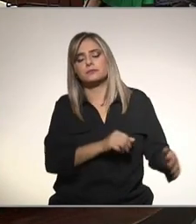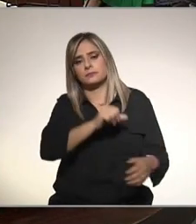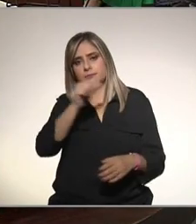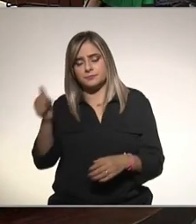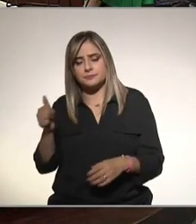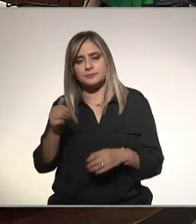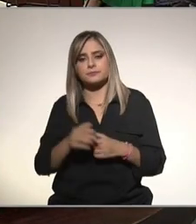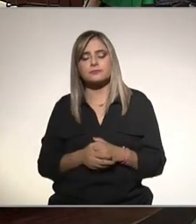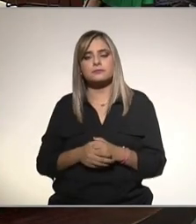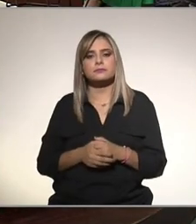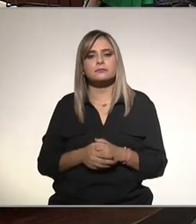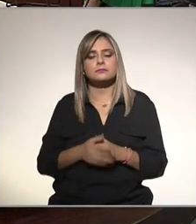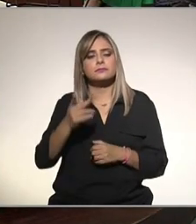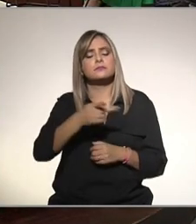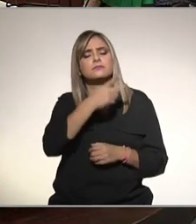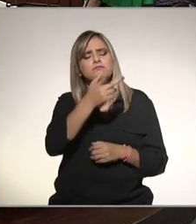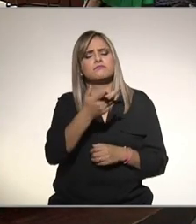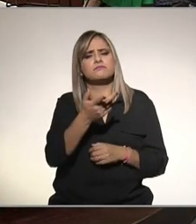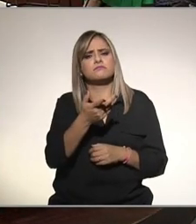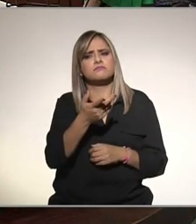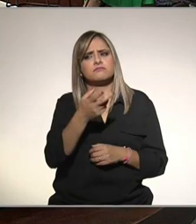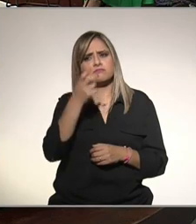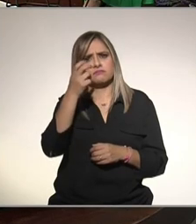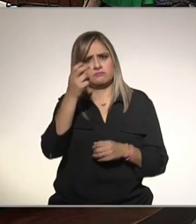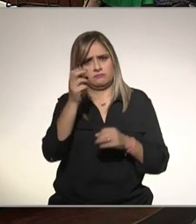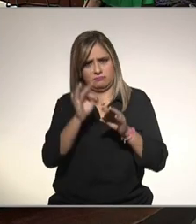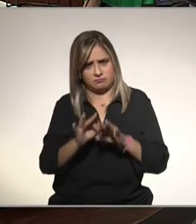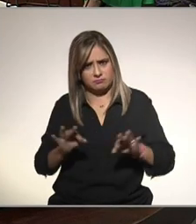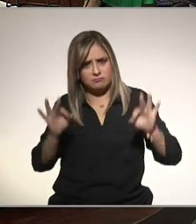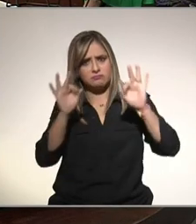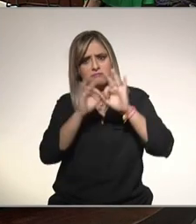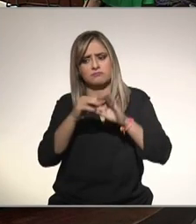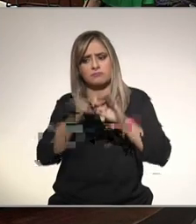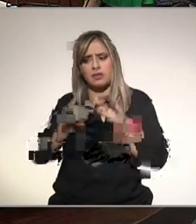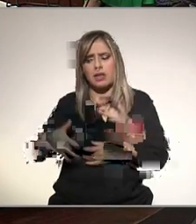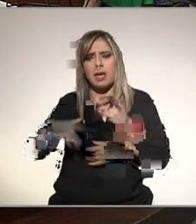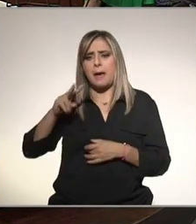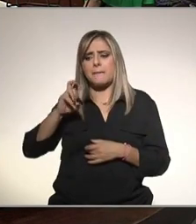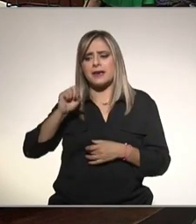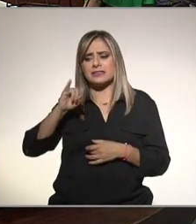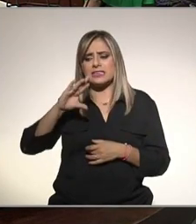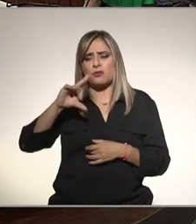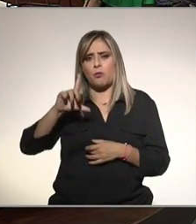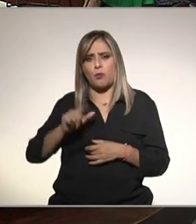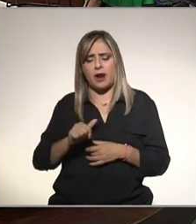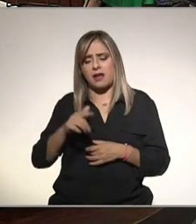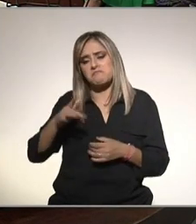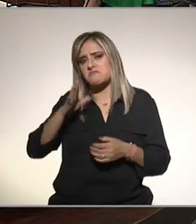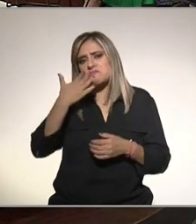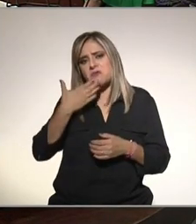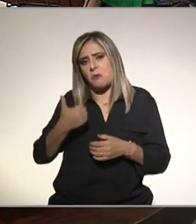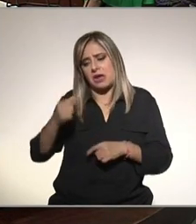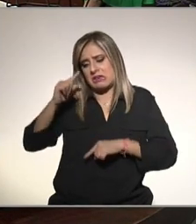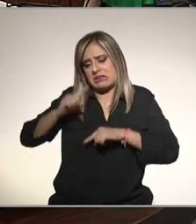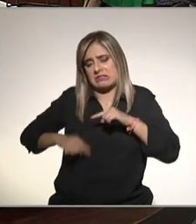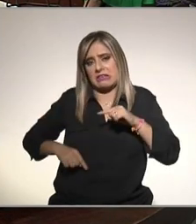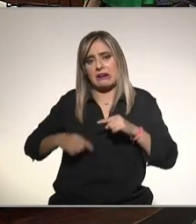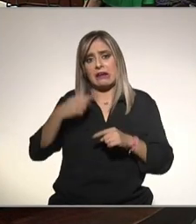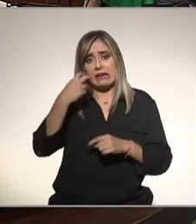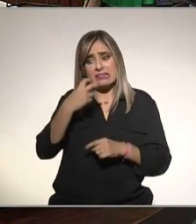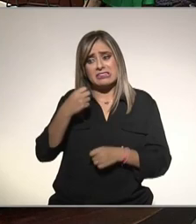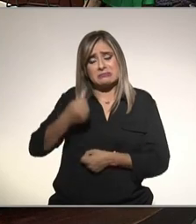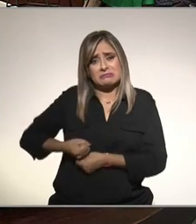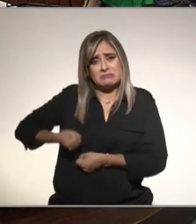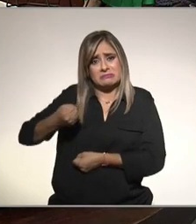pregunta qué tan relevante es no tener vesícula les maltrata el hígado o